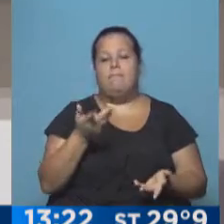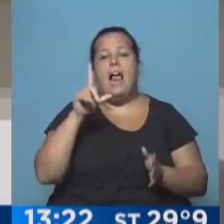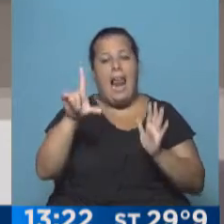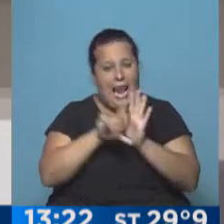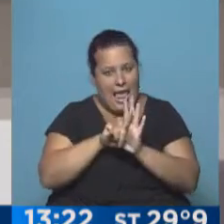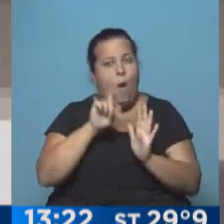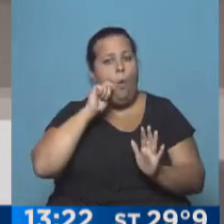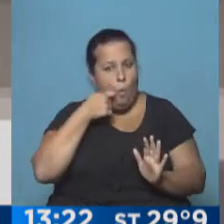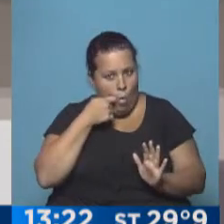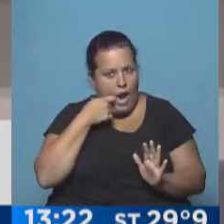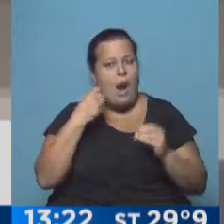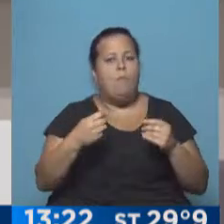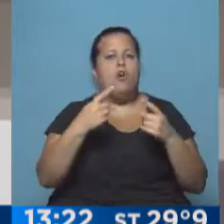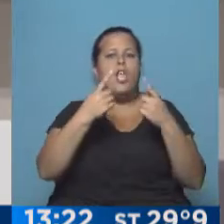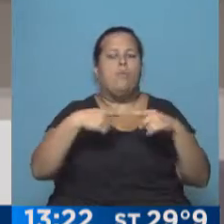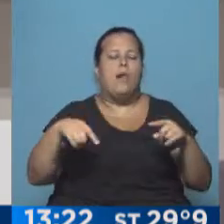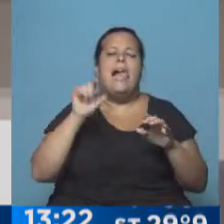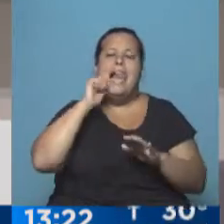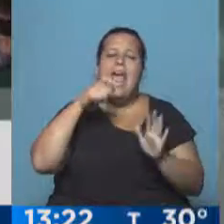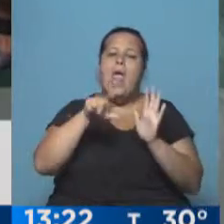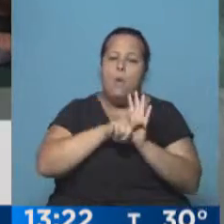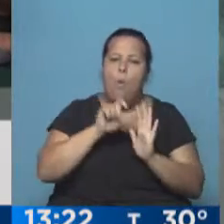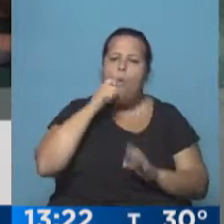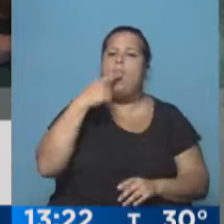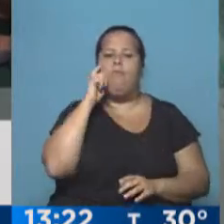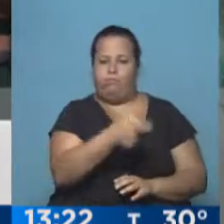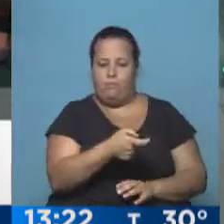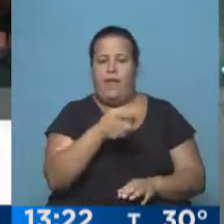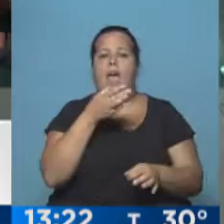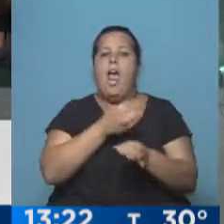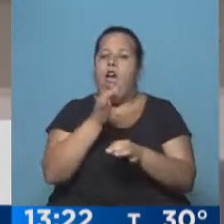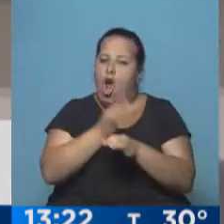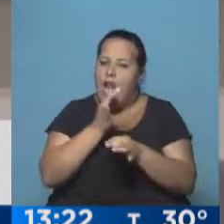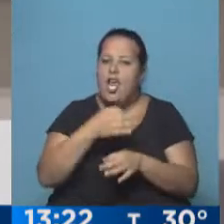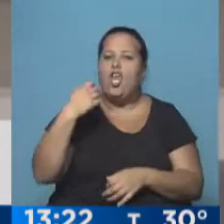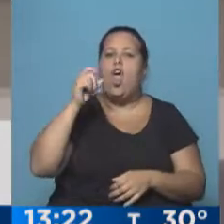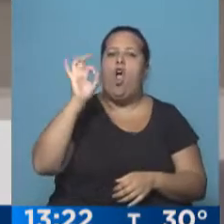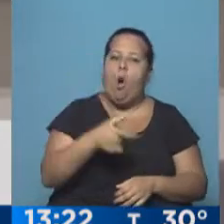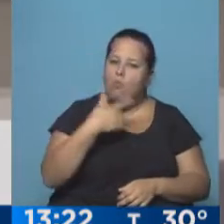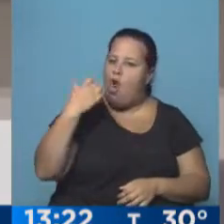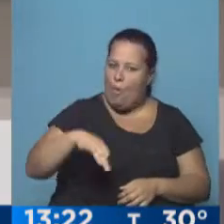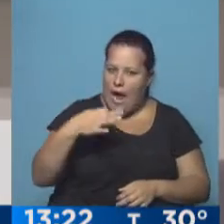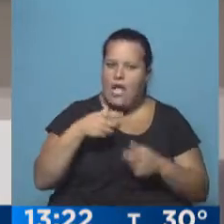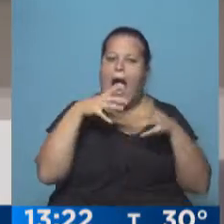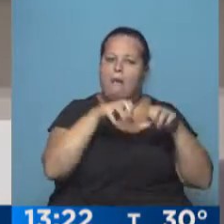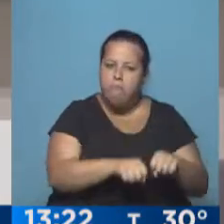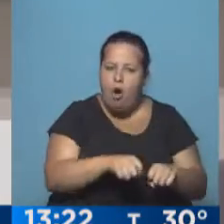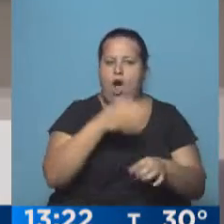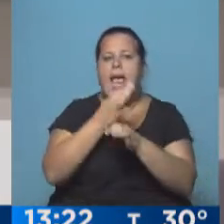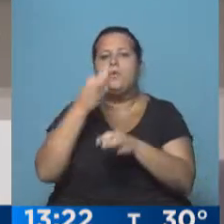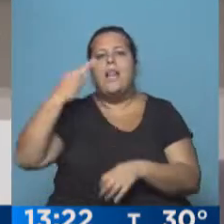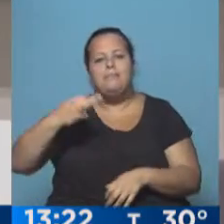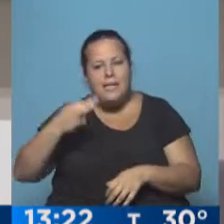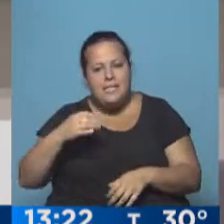ley es buena, porque abarca un montón de La ley es buena, pero no se cumple. La escolarización también en escuelas comunes, con apoyos o en escuelas